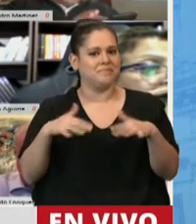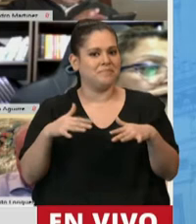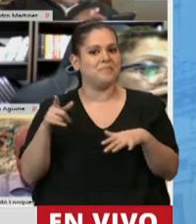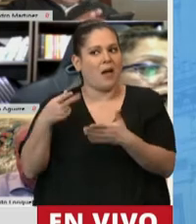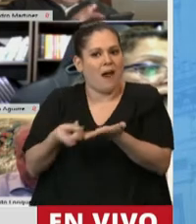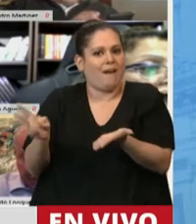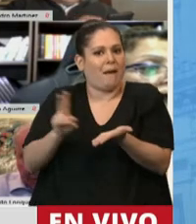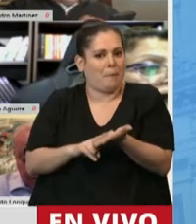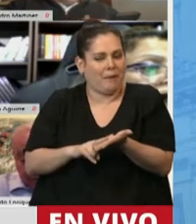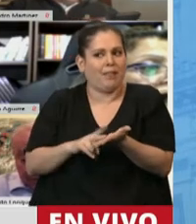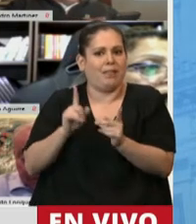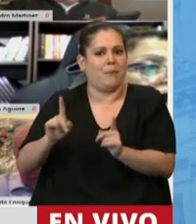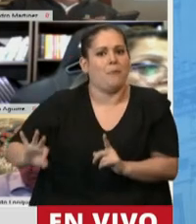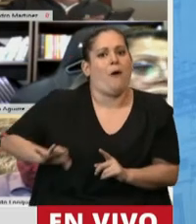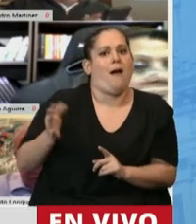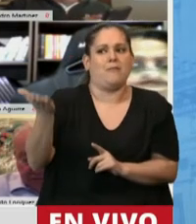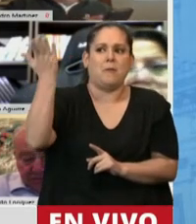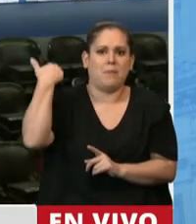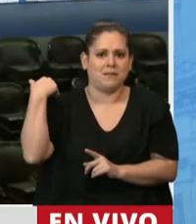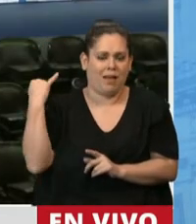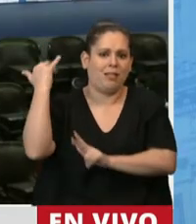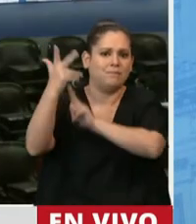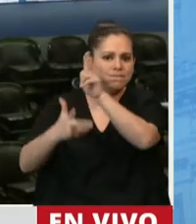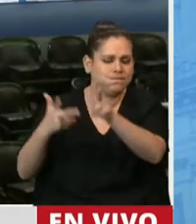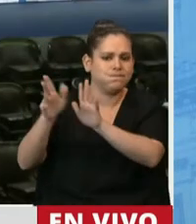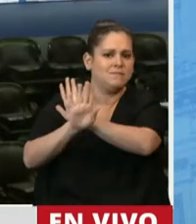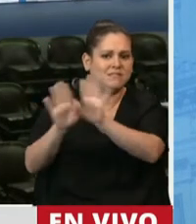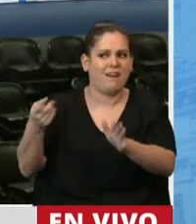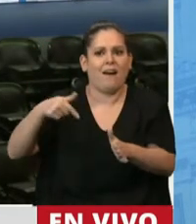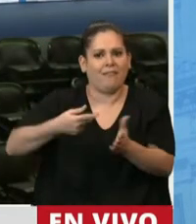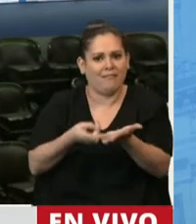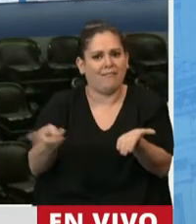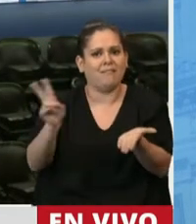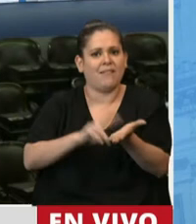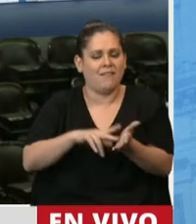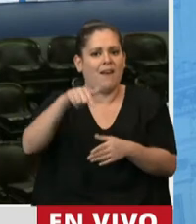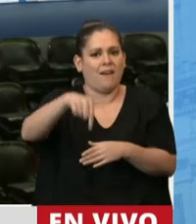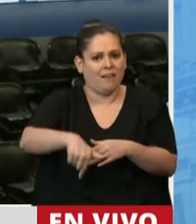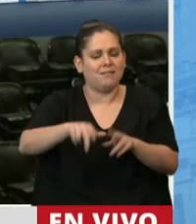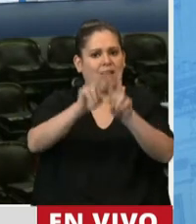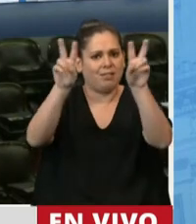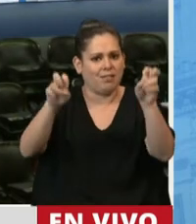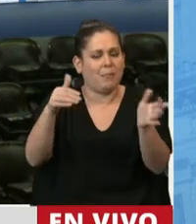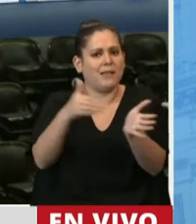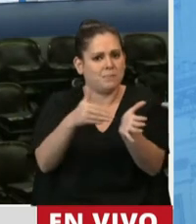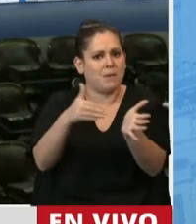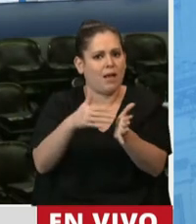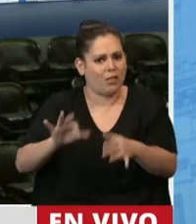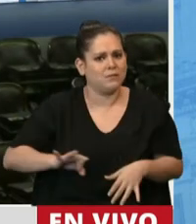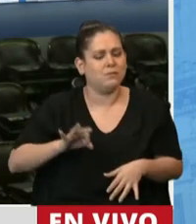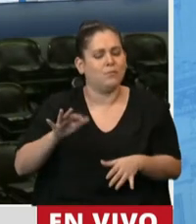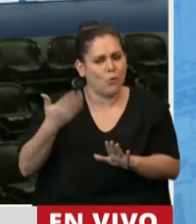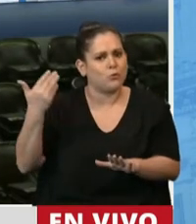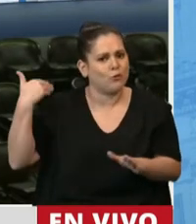que uno ya dijo el año pasado, pero es un momento que viene esperando el sector hace muchísimos meses,